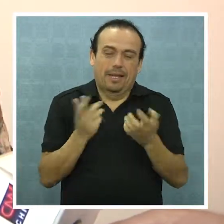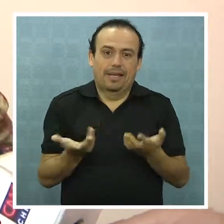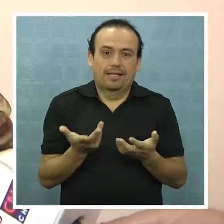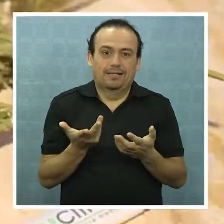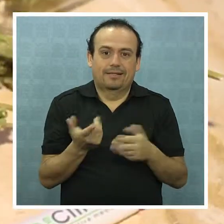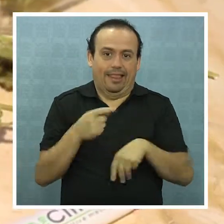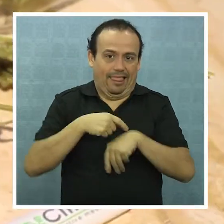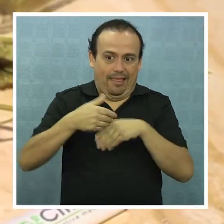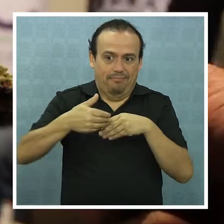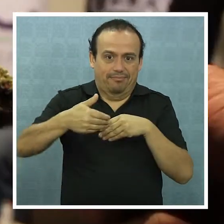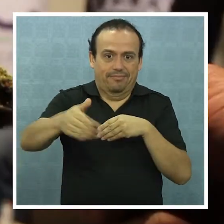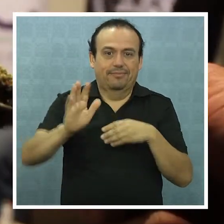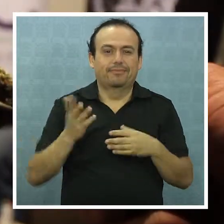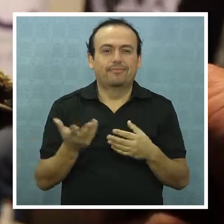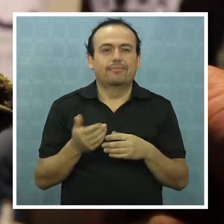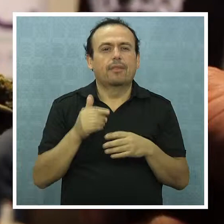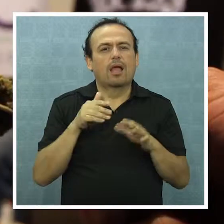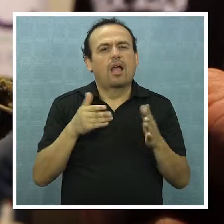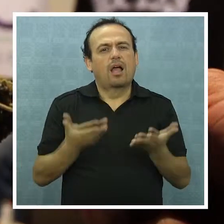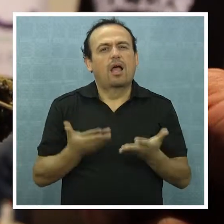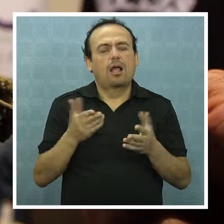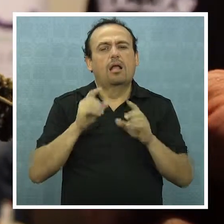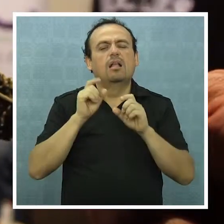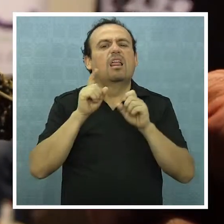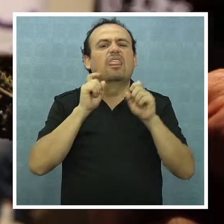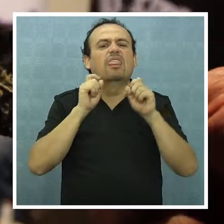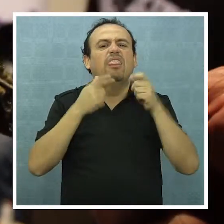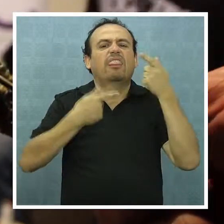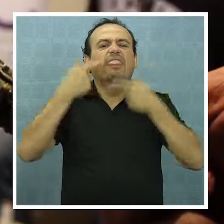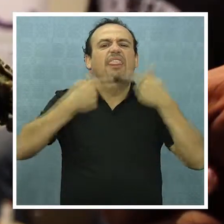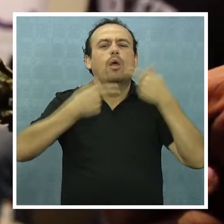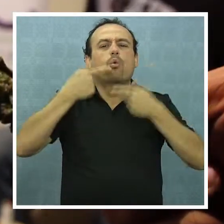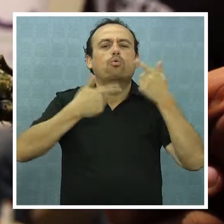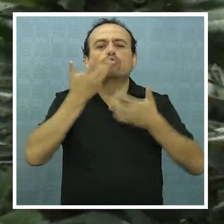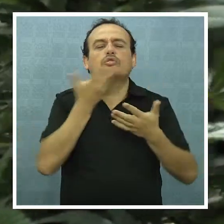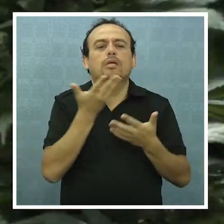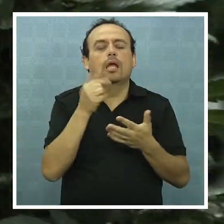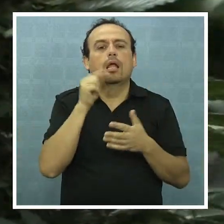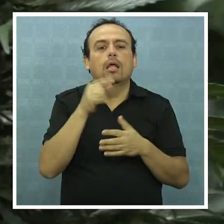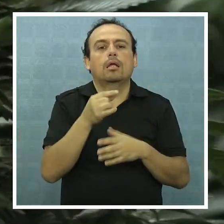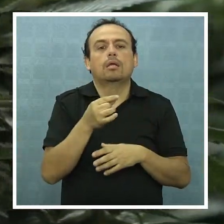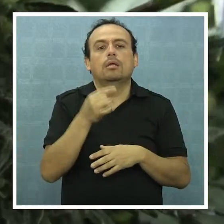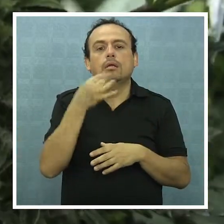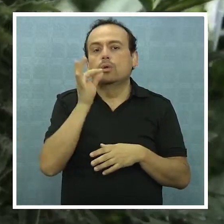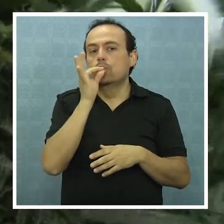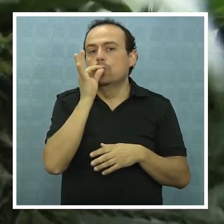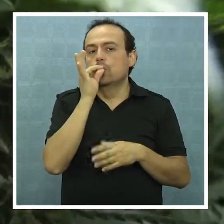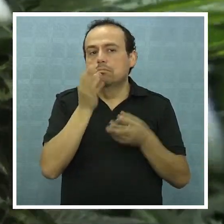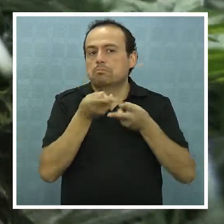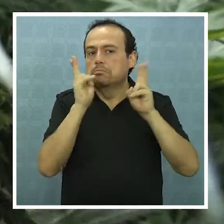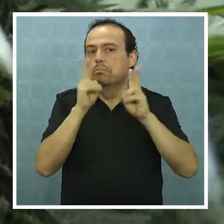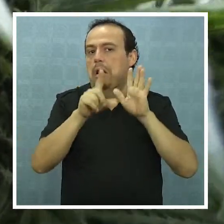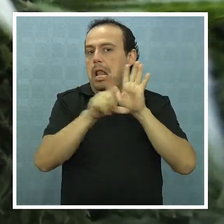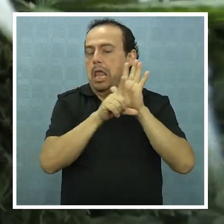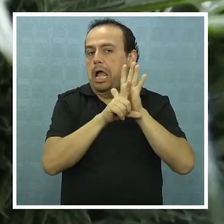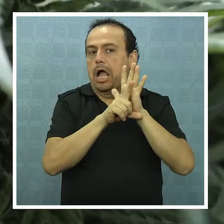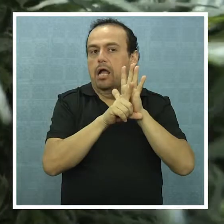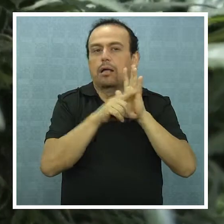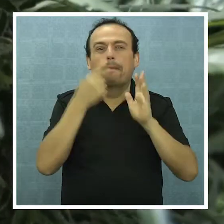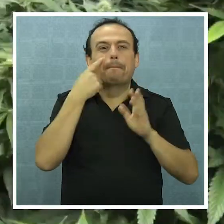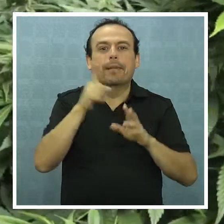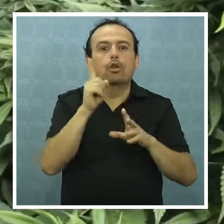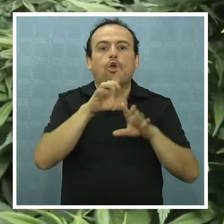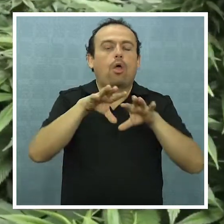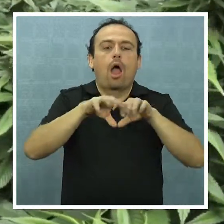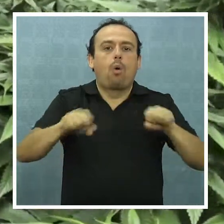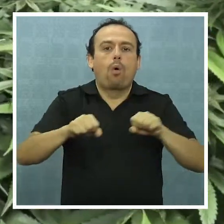cierto a largo plazo. Actualmente se mantiene una discusión en la población chilena respecto al uso de esta planta de manera legal, pero no se